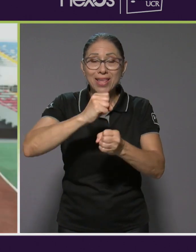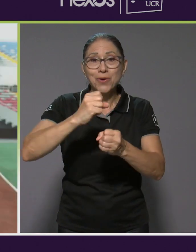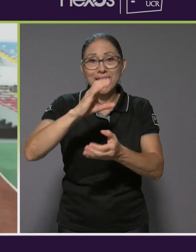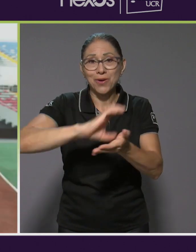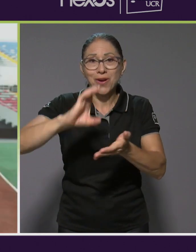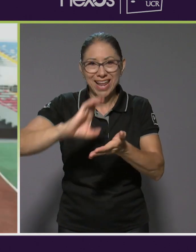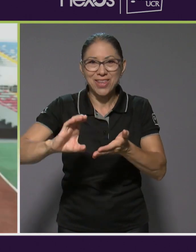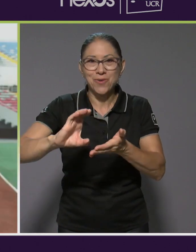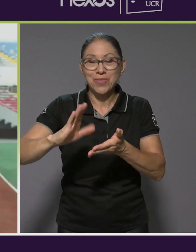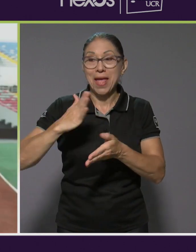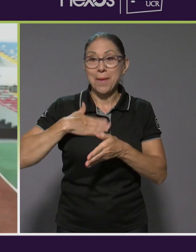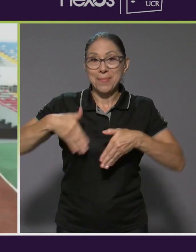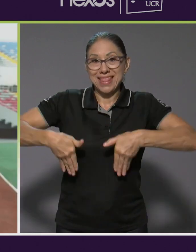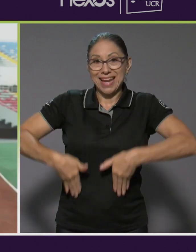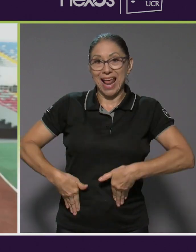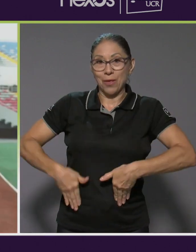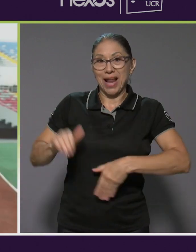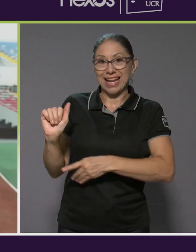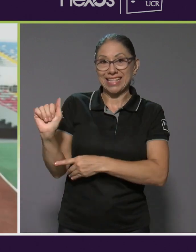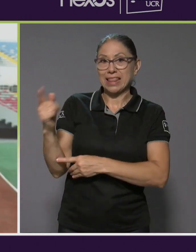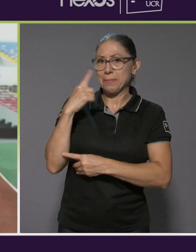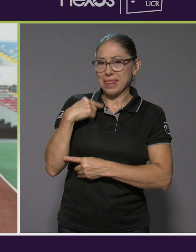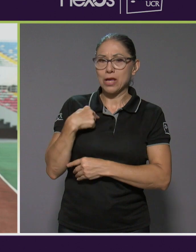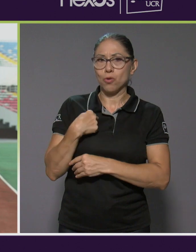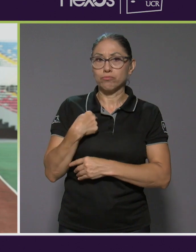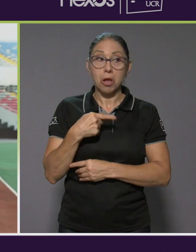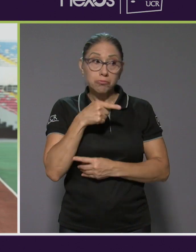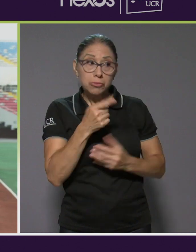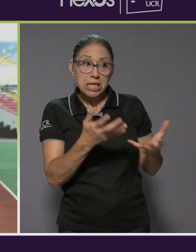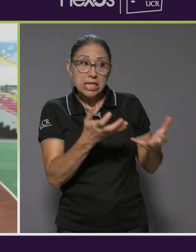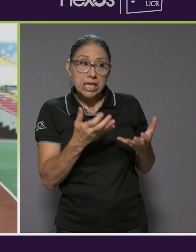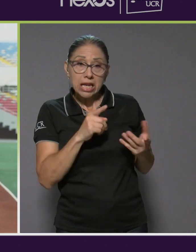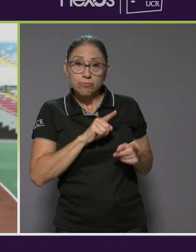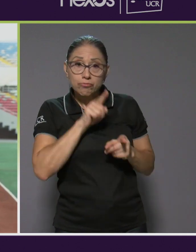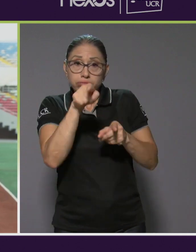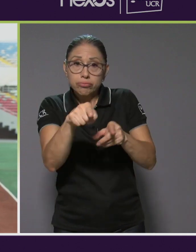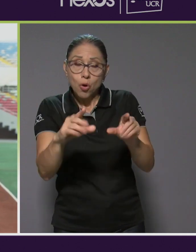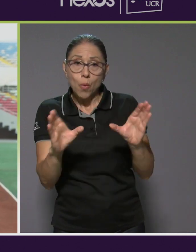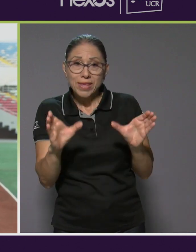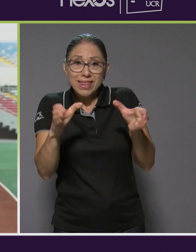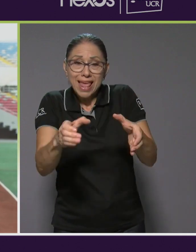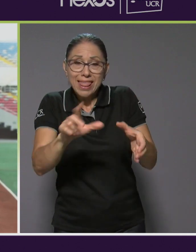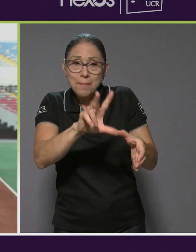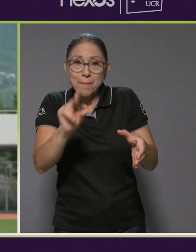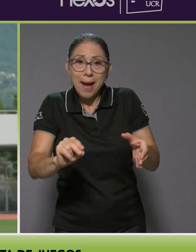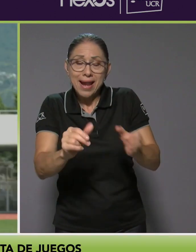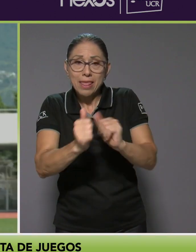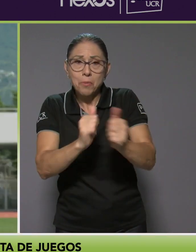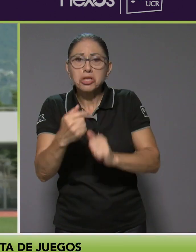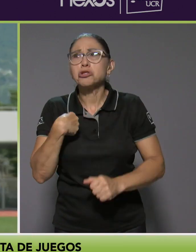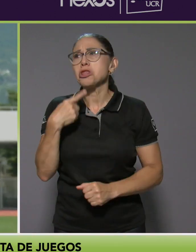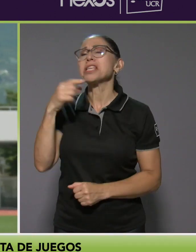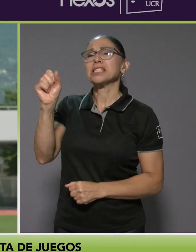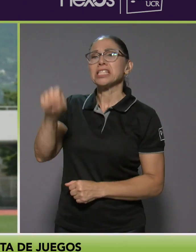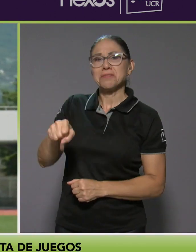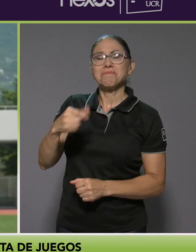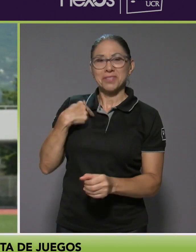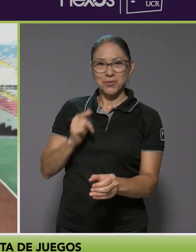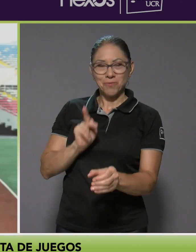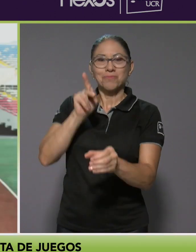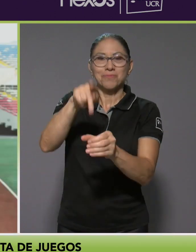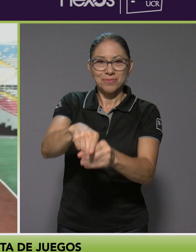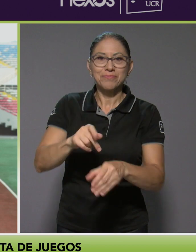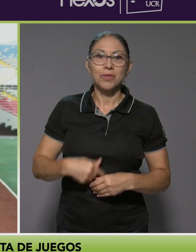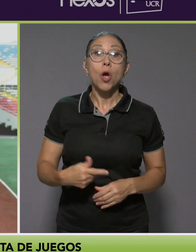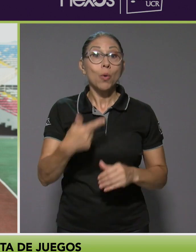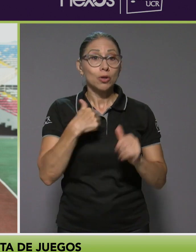colegio que me dijo que si yo quería estar en un, en un compité para deportes y yo que sí, me metí. Cuando siguen